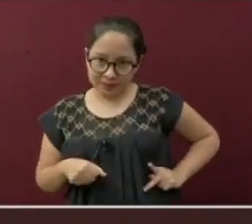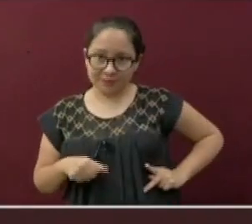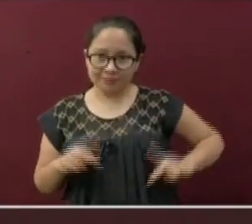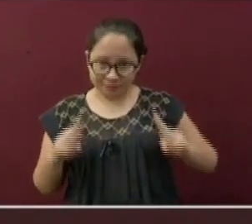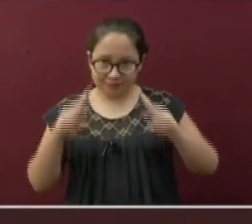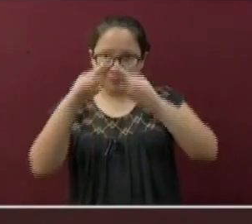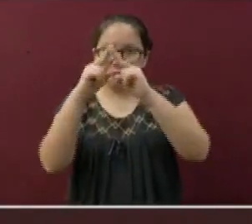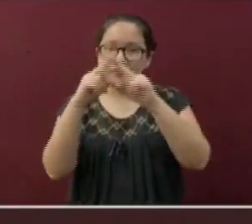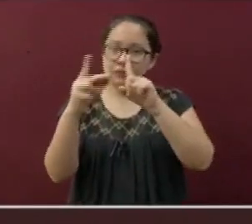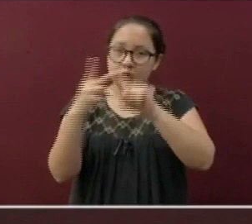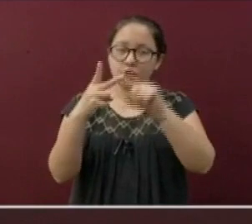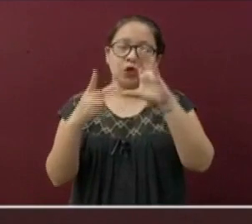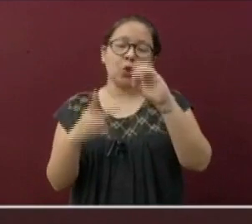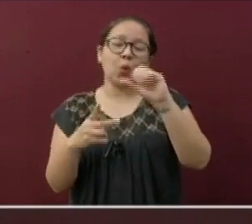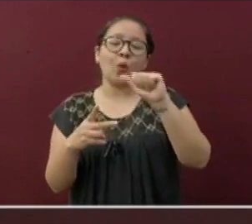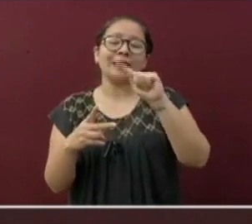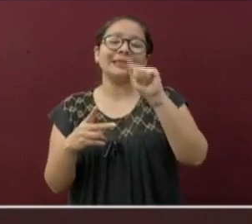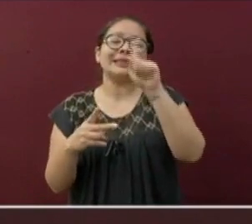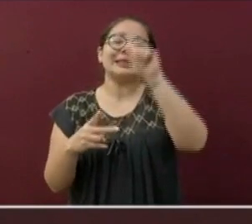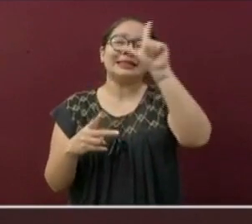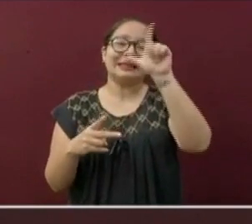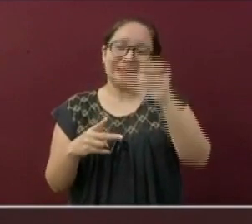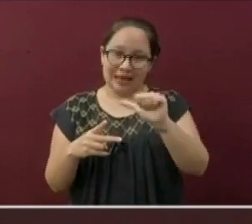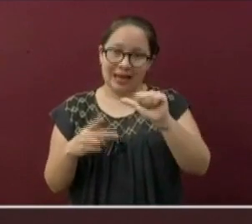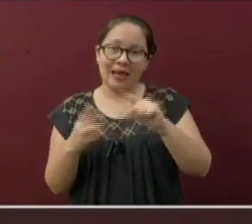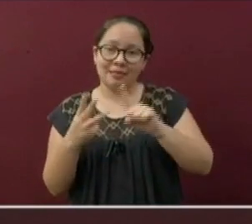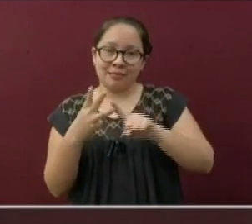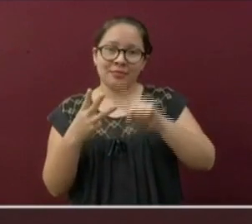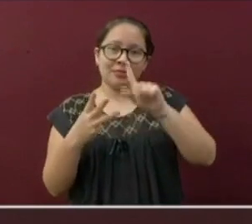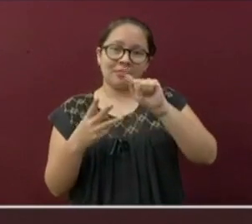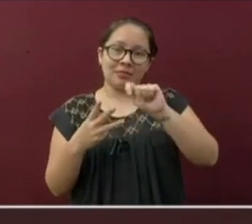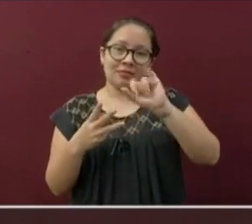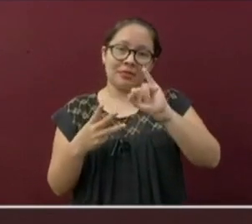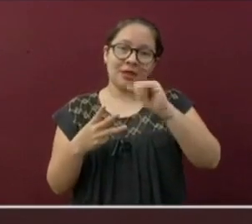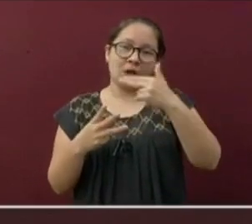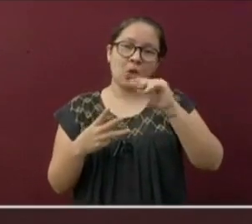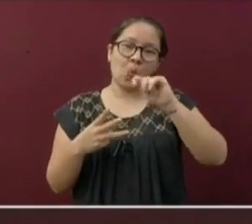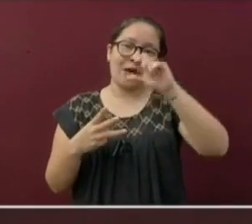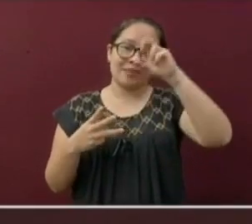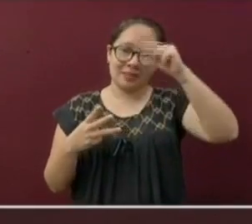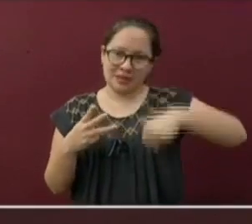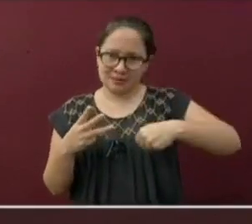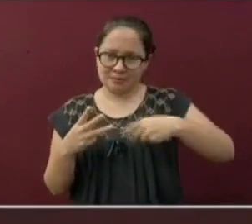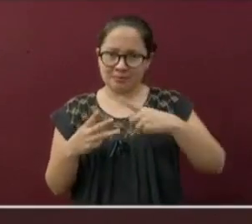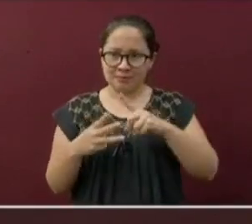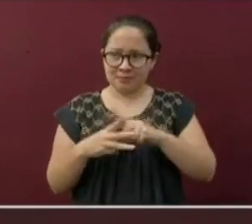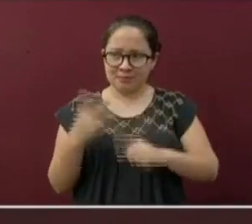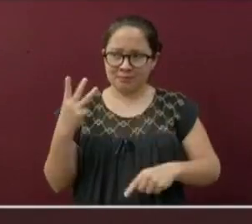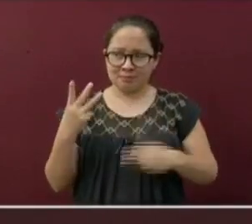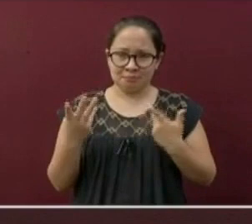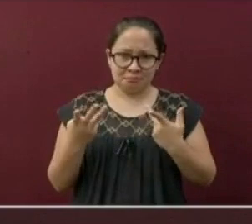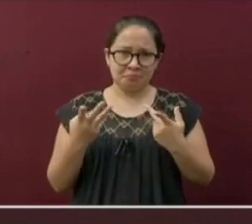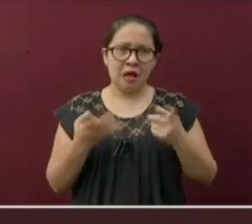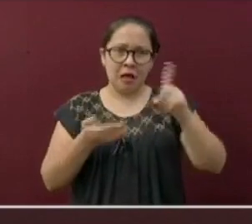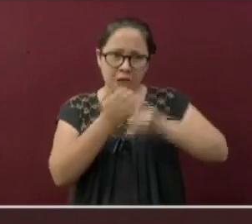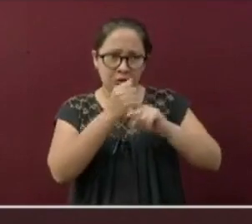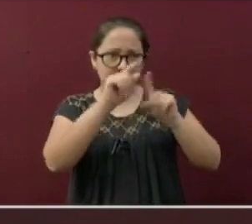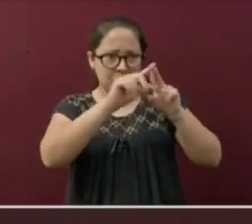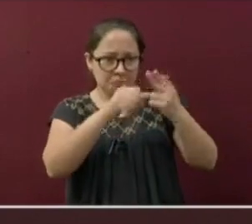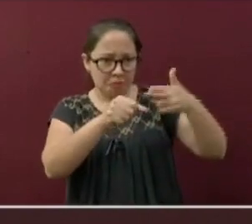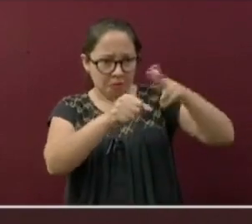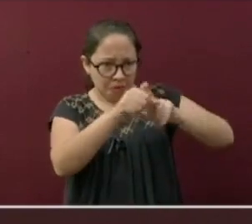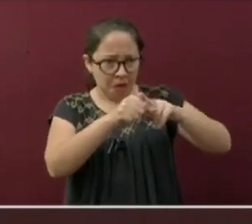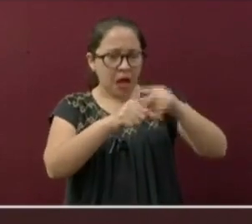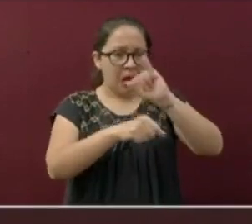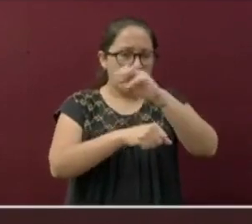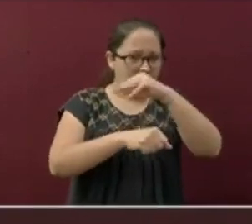Poza Rica, de Coatzintla y Tihuatlán. La ocupación hospitalaria de las instalaciones, tanto del